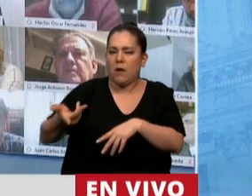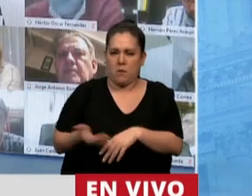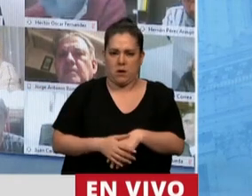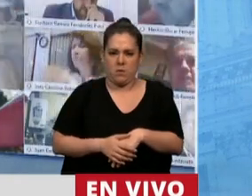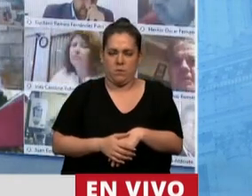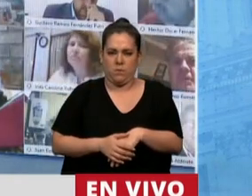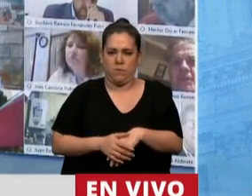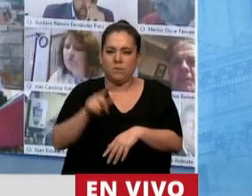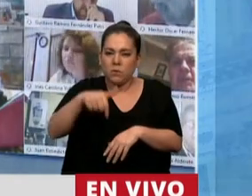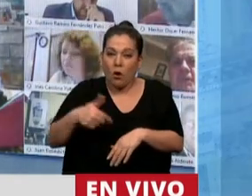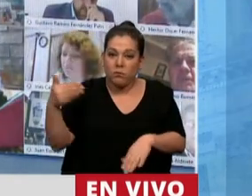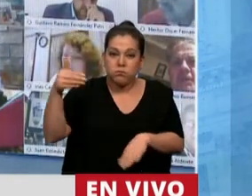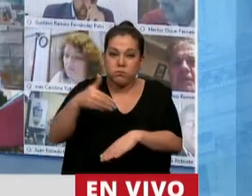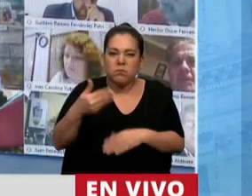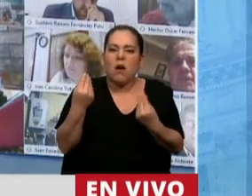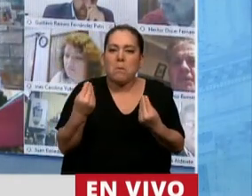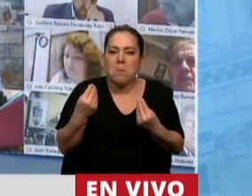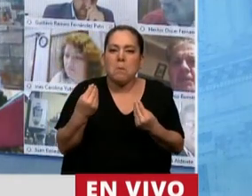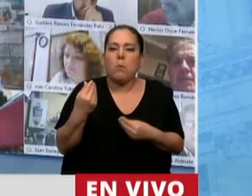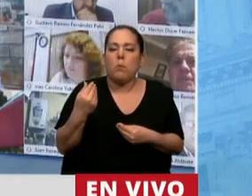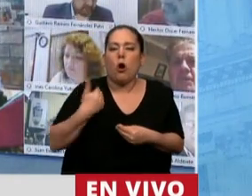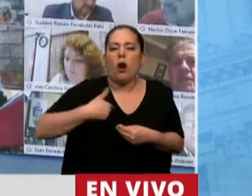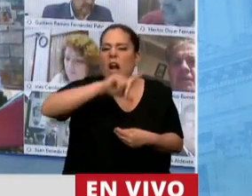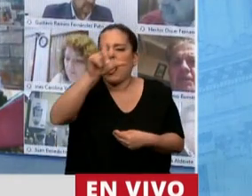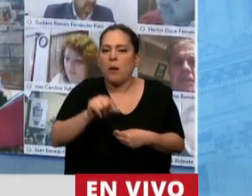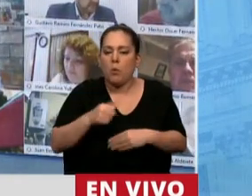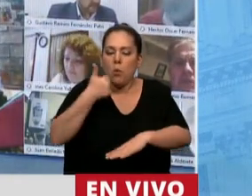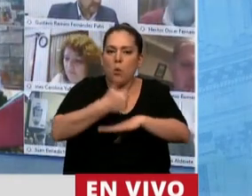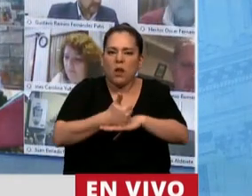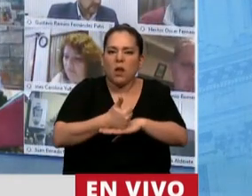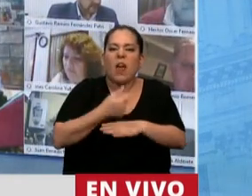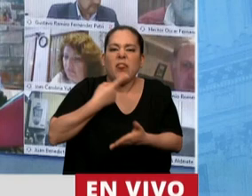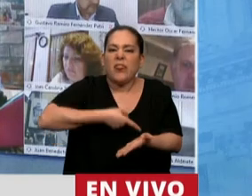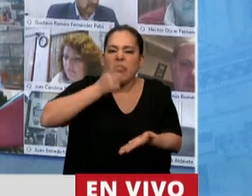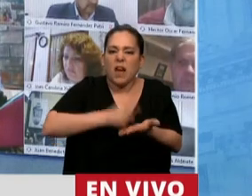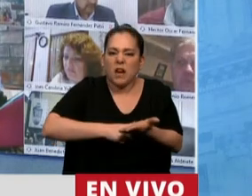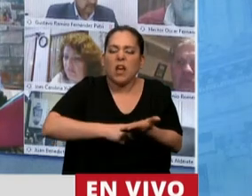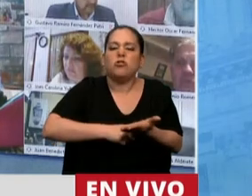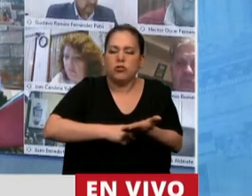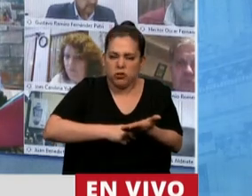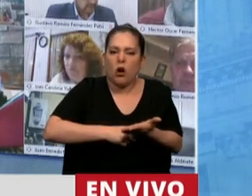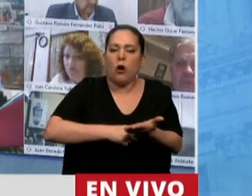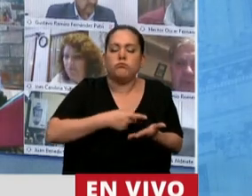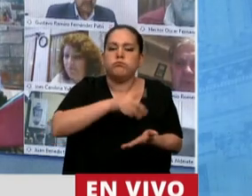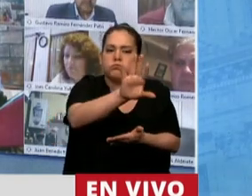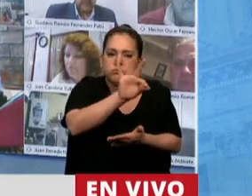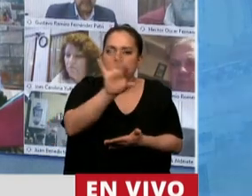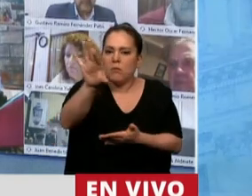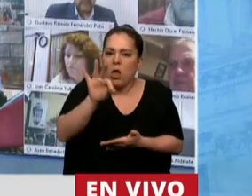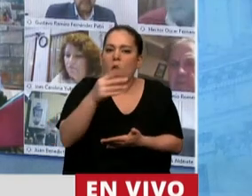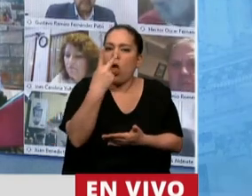presidente, por decreto nombraron dos miembros de la Corte Suprema de Justicia.